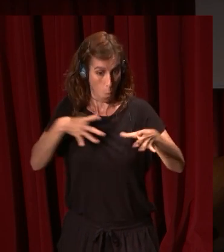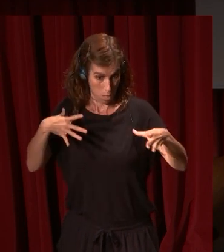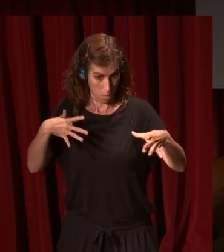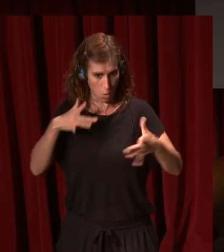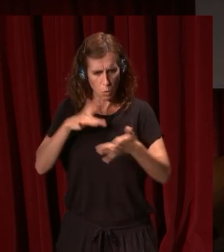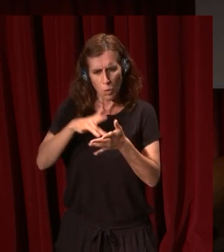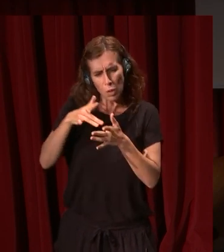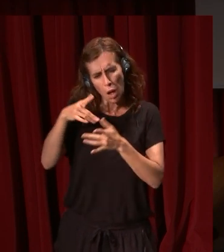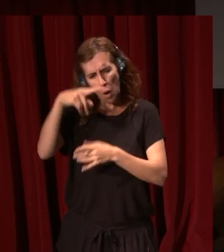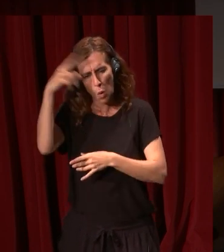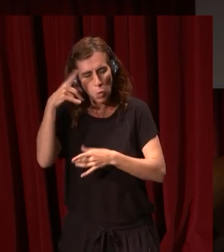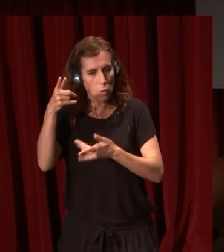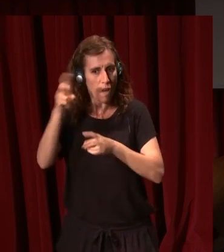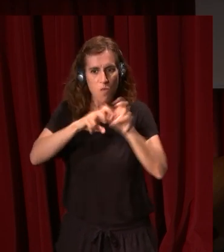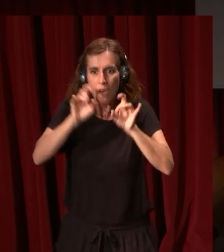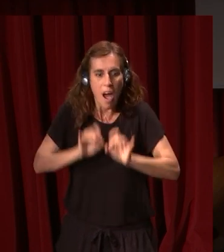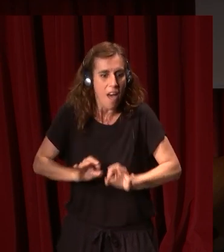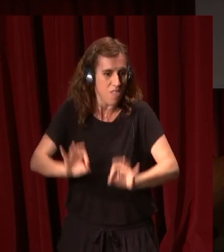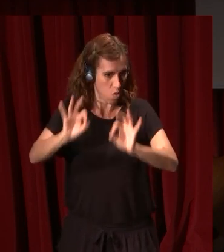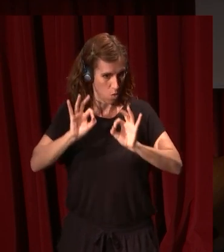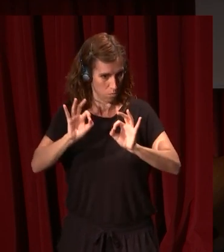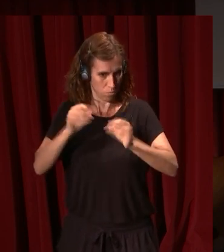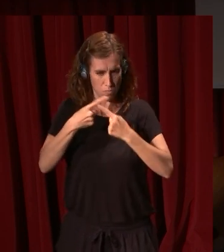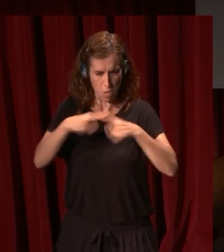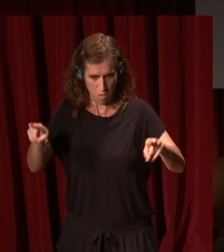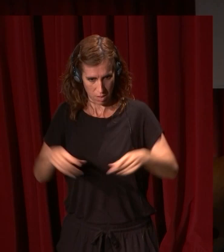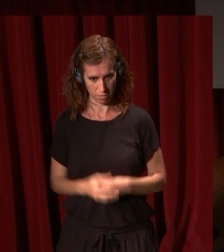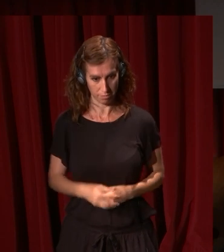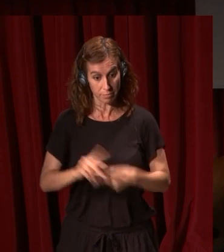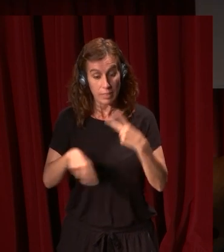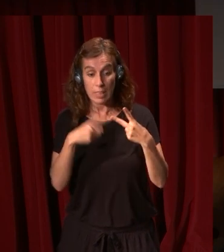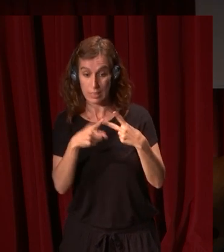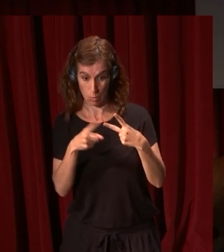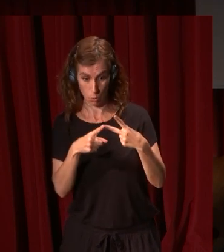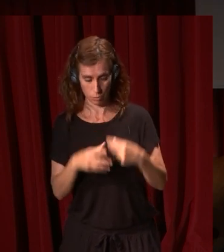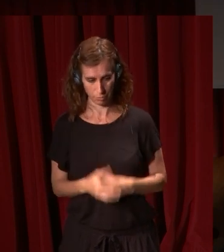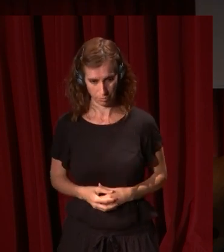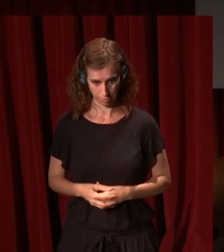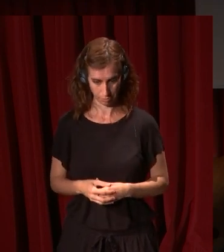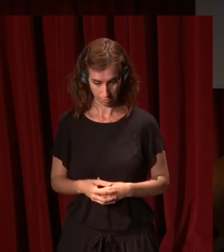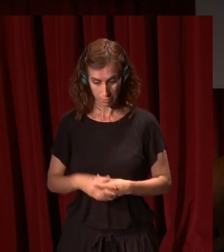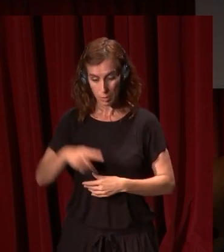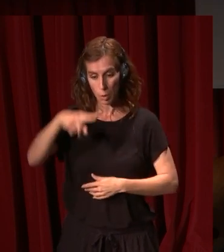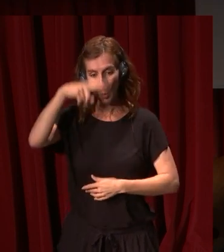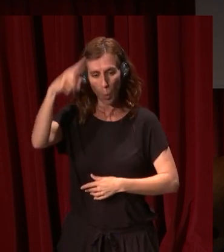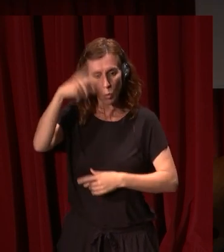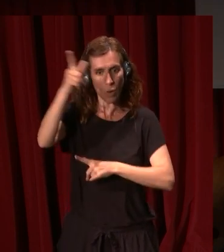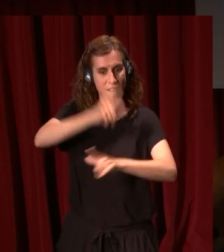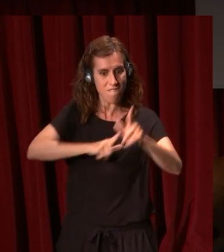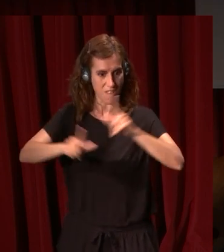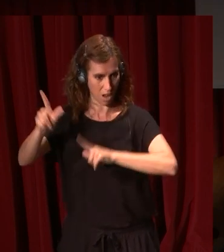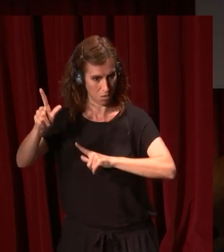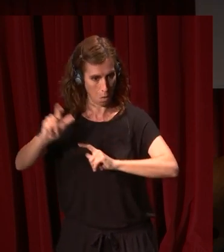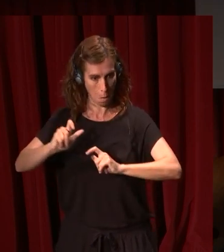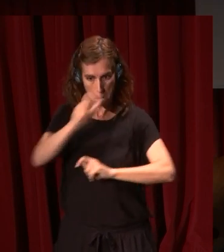una cultura interesada por lo excepcional, por lo diferente. Y en segundo lugar, y de la mano de esto, la cultura de los viajeros. La